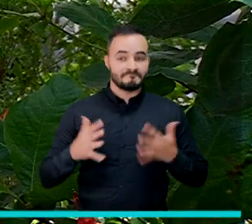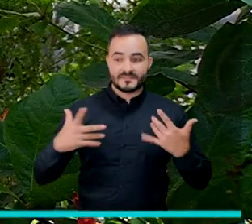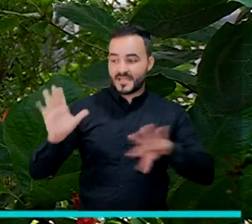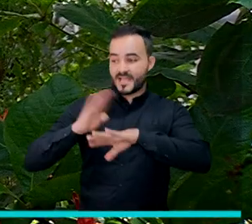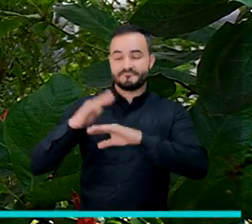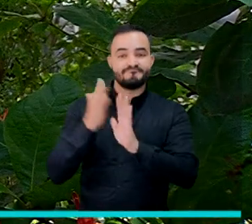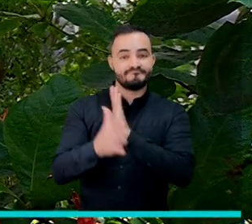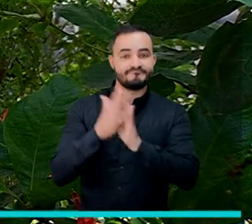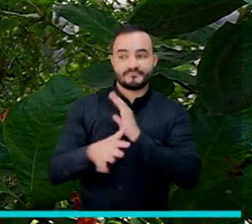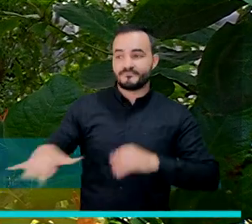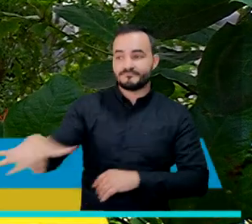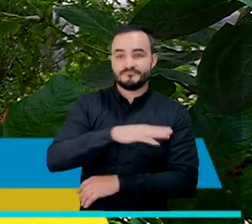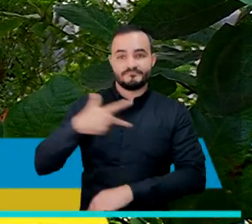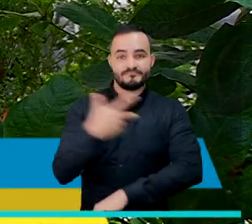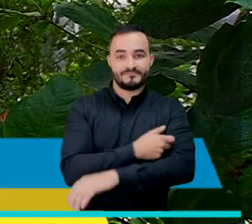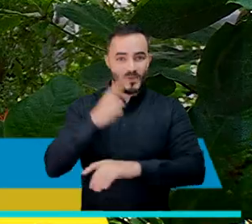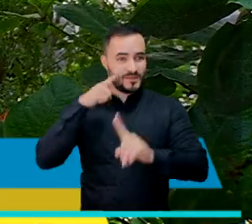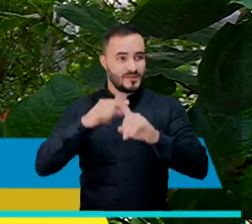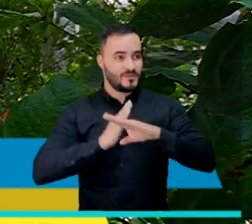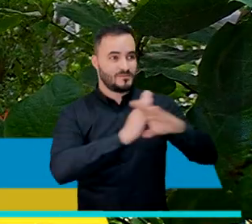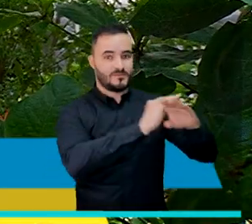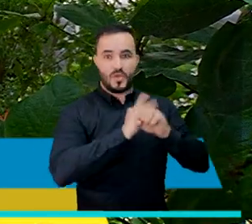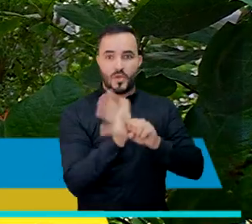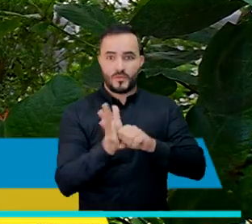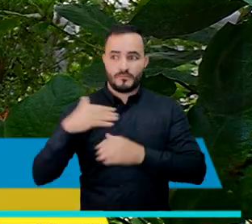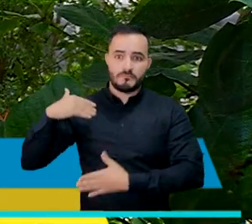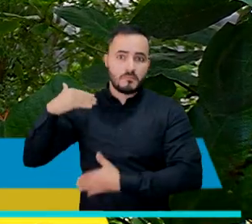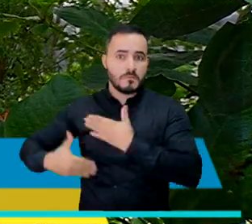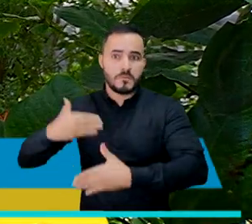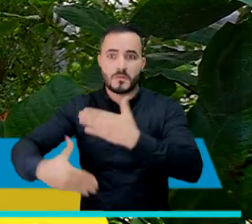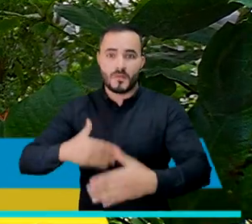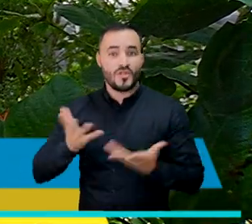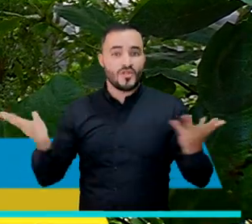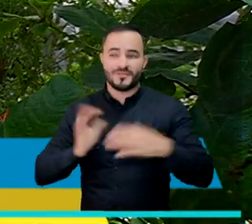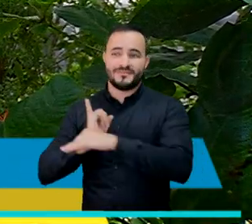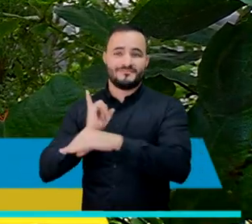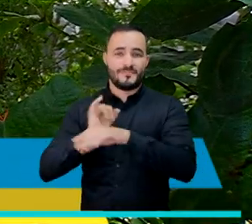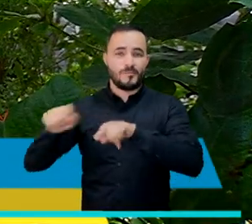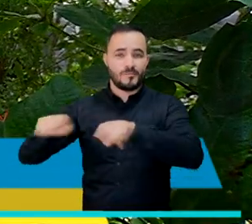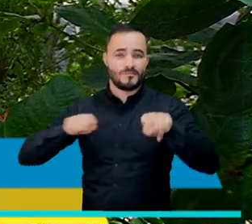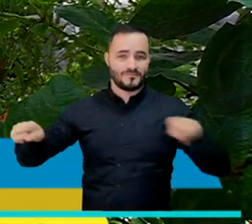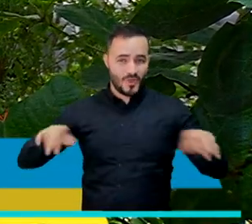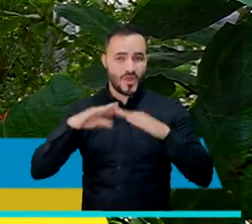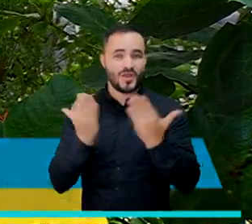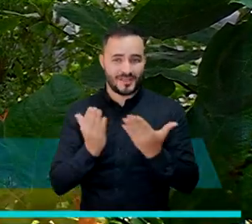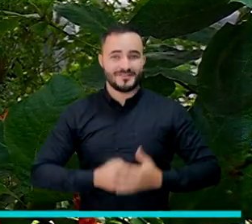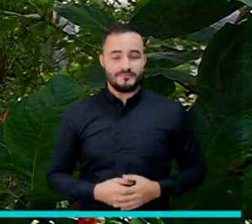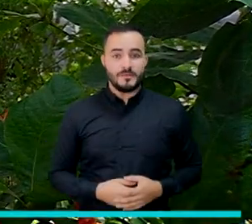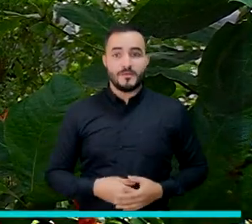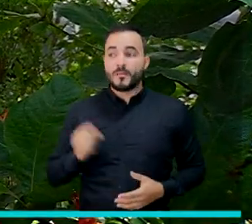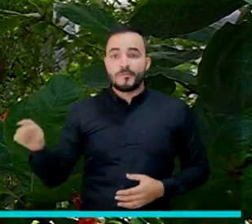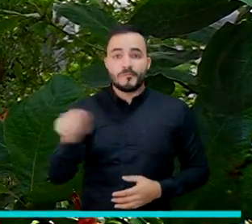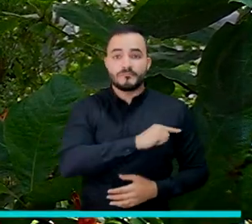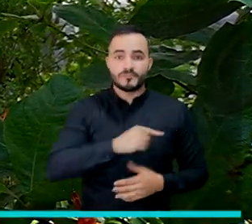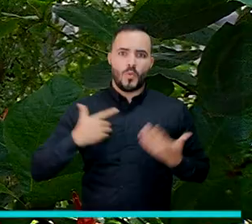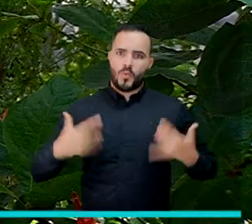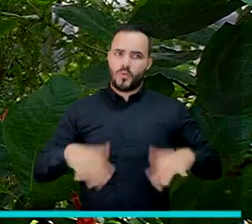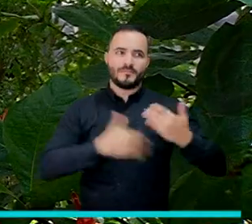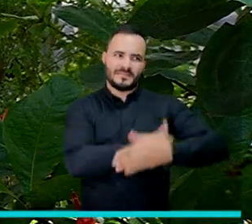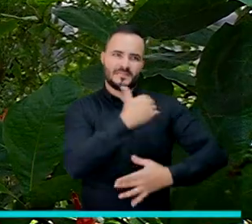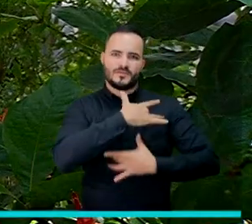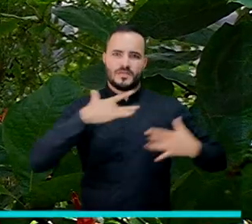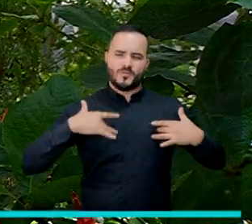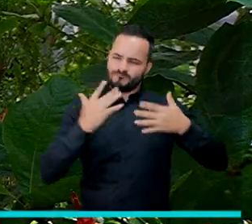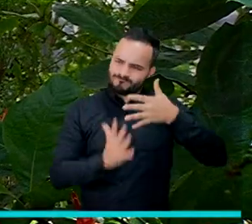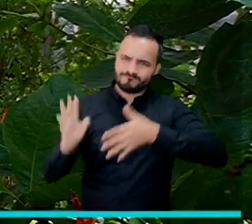Avanza el proceso de vacunación contra la COVID-19 en las instituciones educativas oficiales de la ciudad. Los jóvenes están siendo priorizados por el